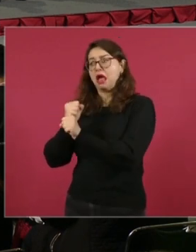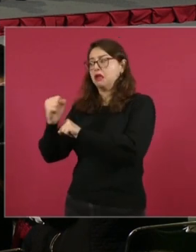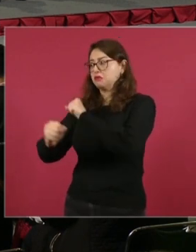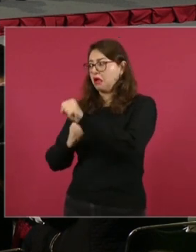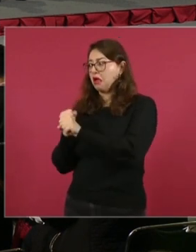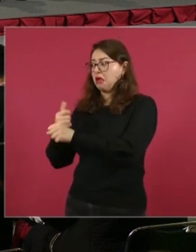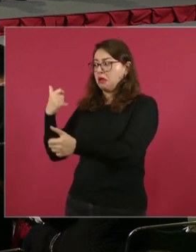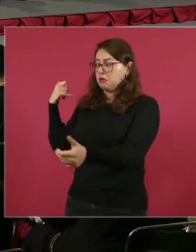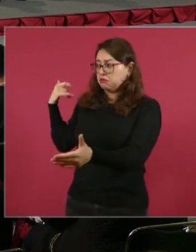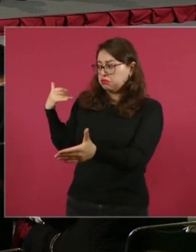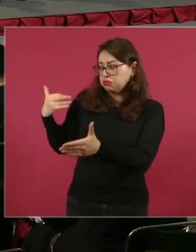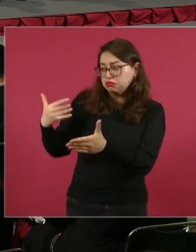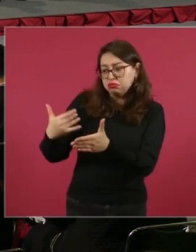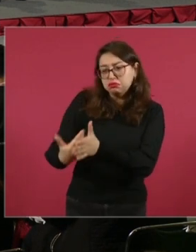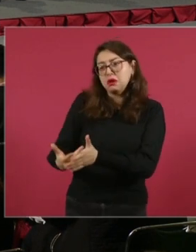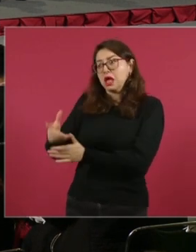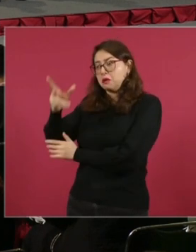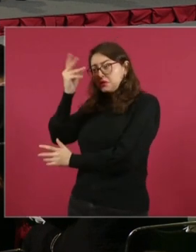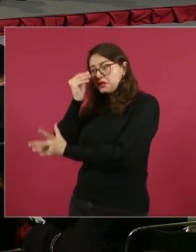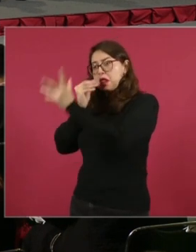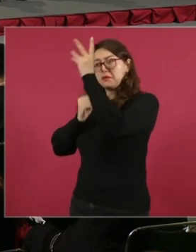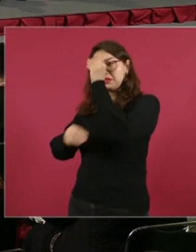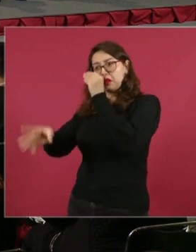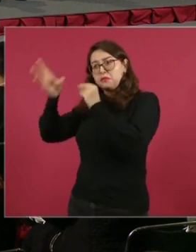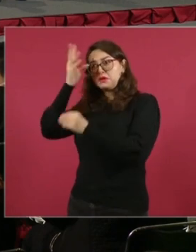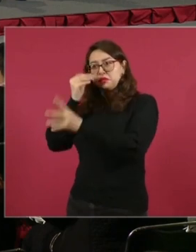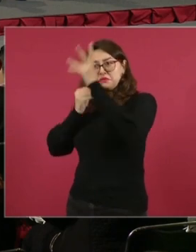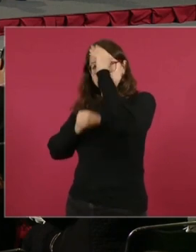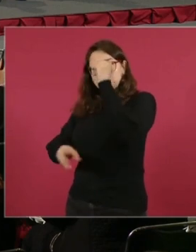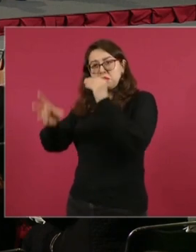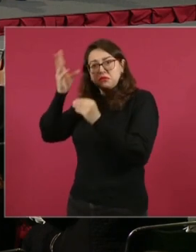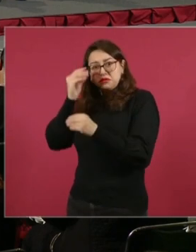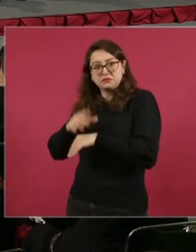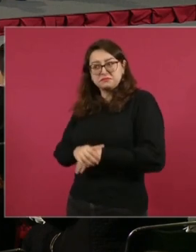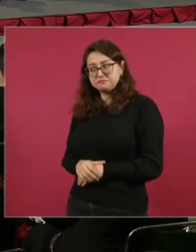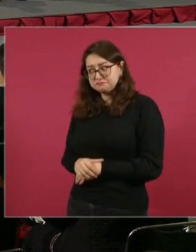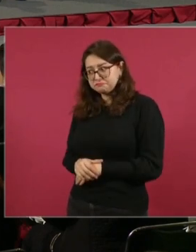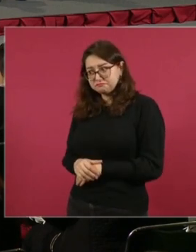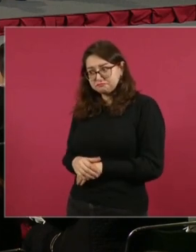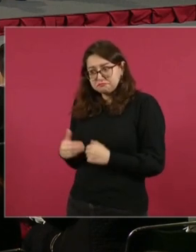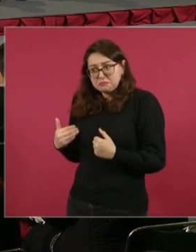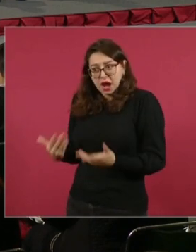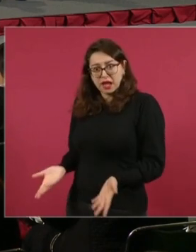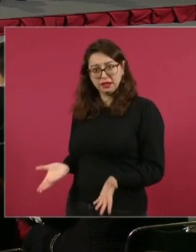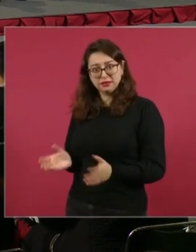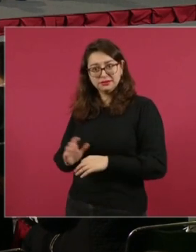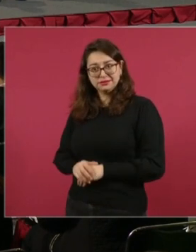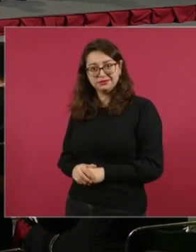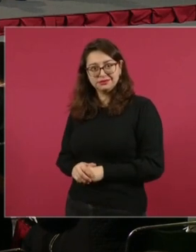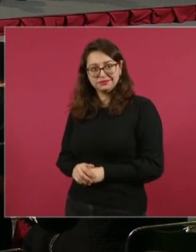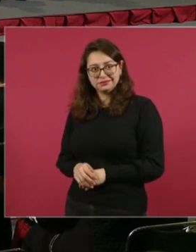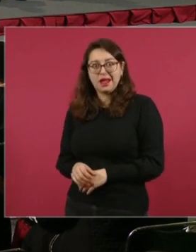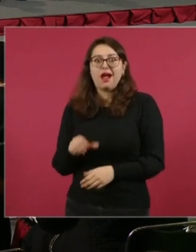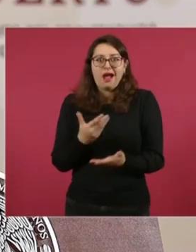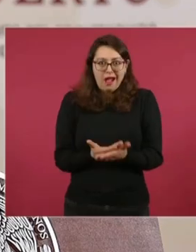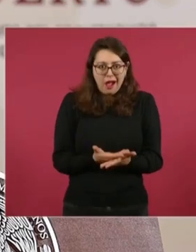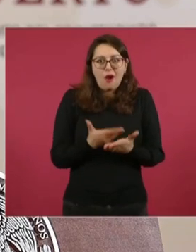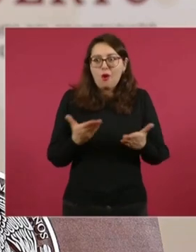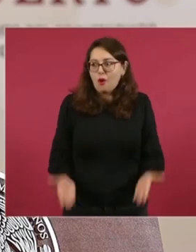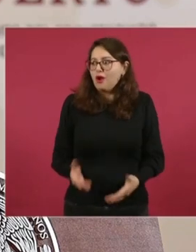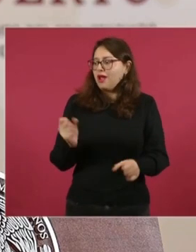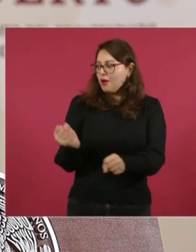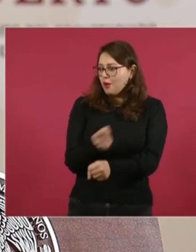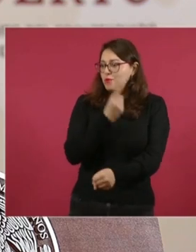oportunidad de que de una manera tan importante, tan intensa, tan